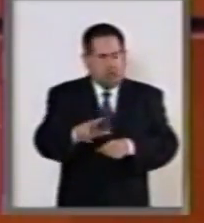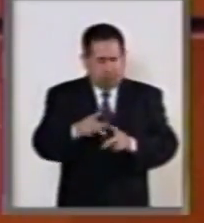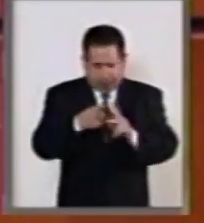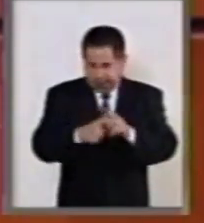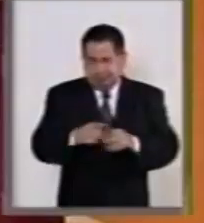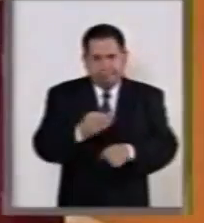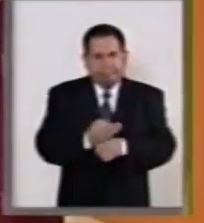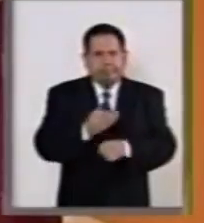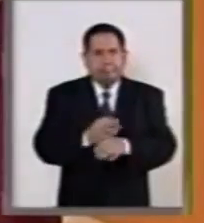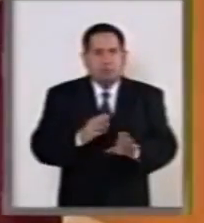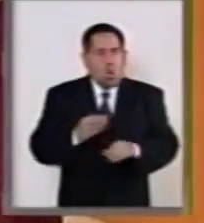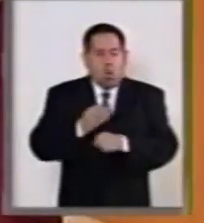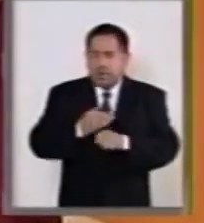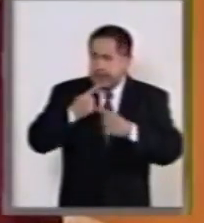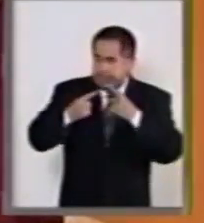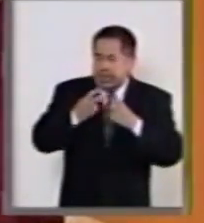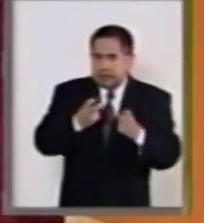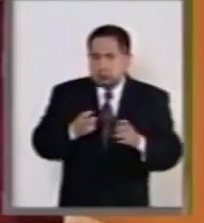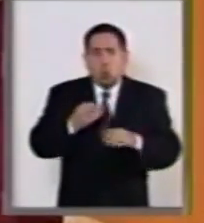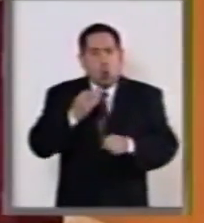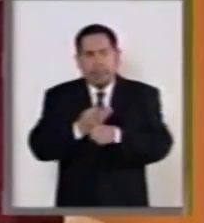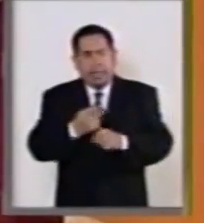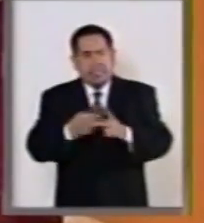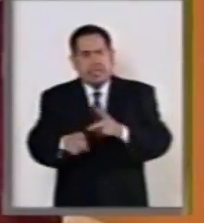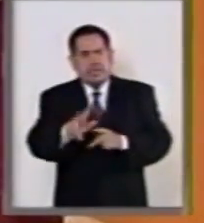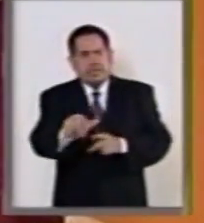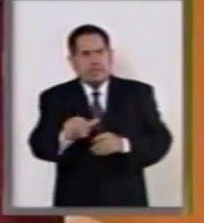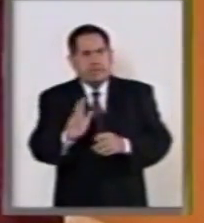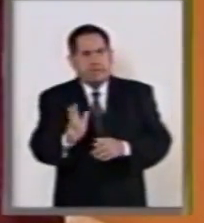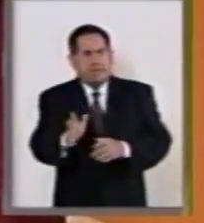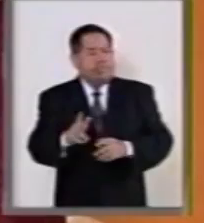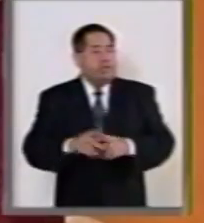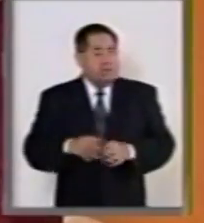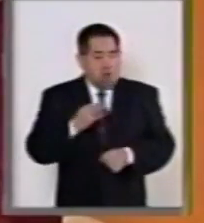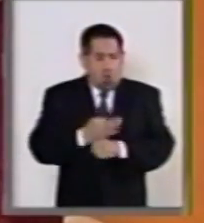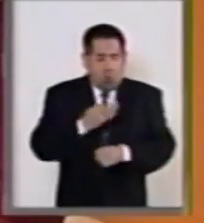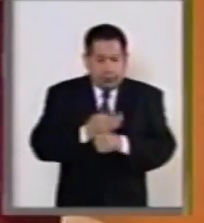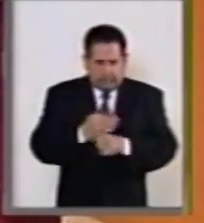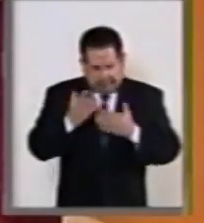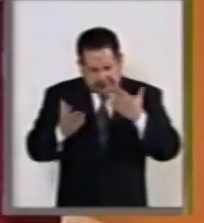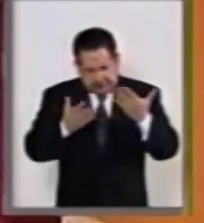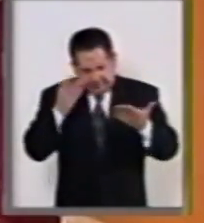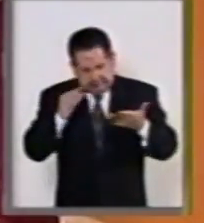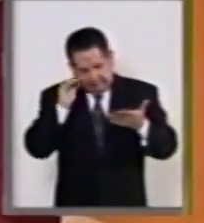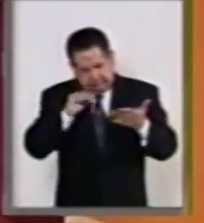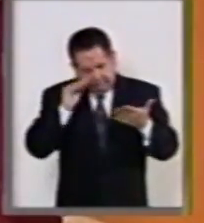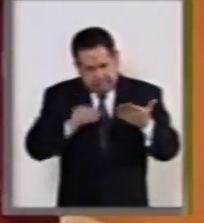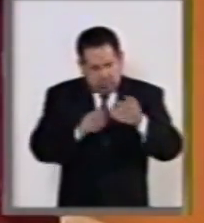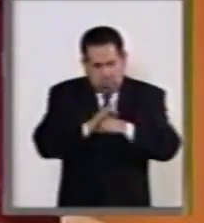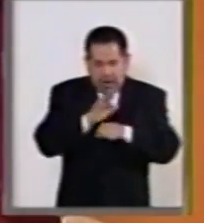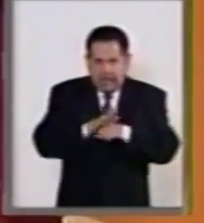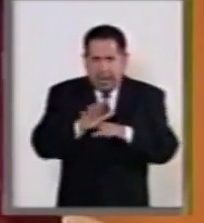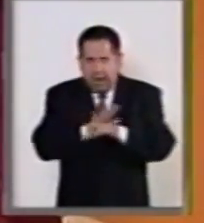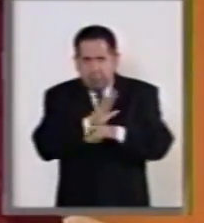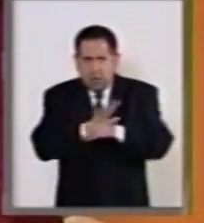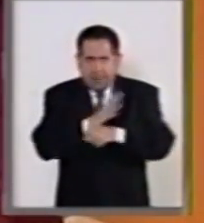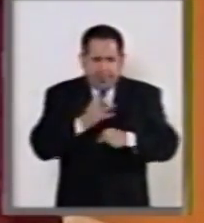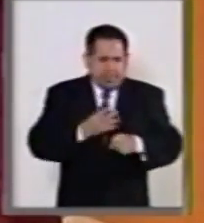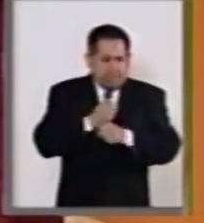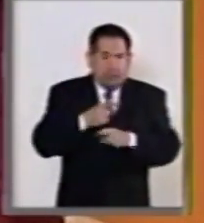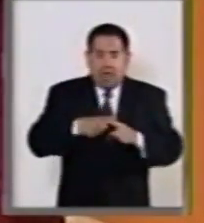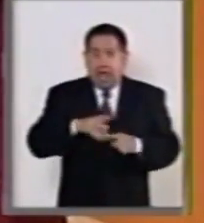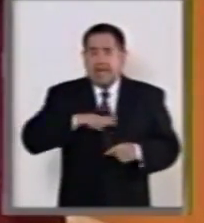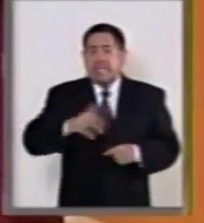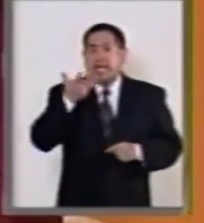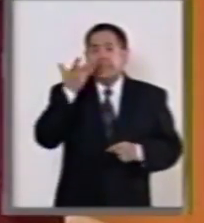constitucional. No es el momento. Hoy estamos simplemente revisando, haciendo algunos ajustes de estas 10